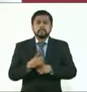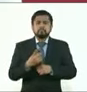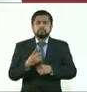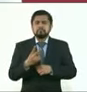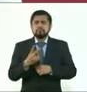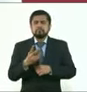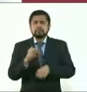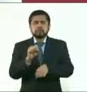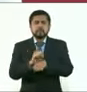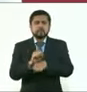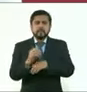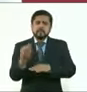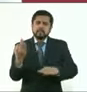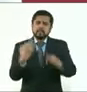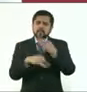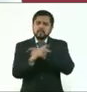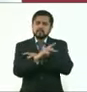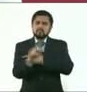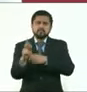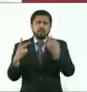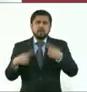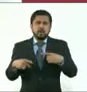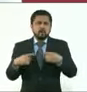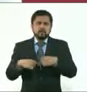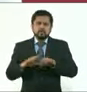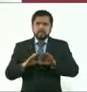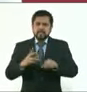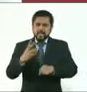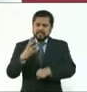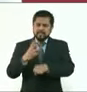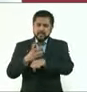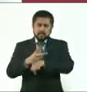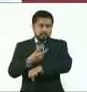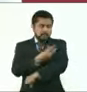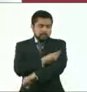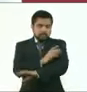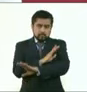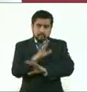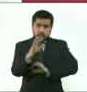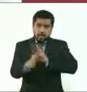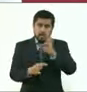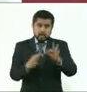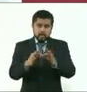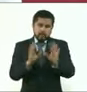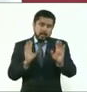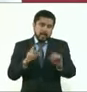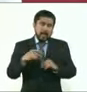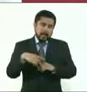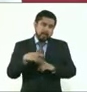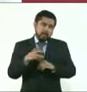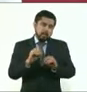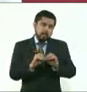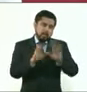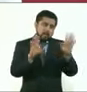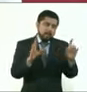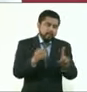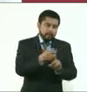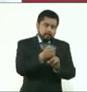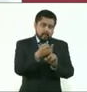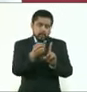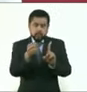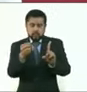pues todas las personas de la ciudad puedan tener su tercera dosis, cuando les corresponda obviamente y de acuerdo con los